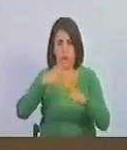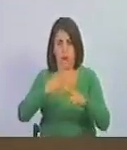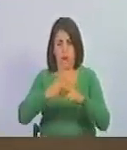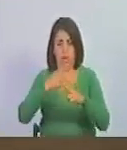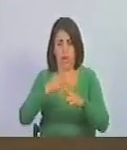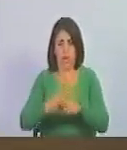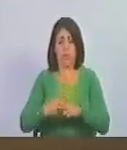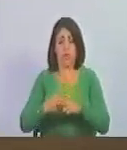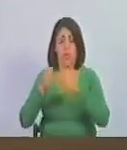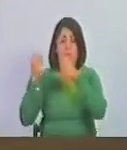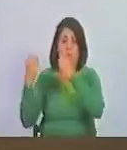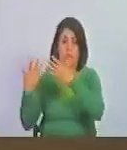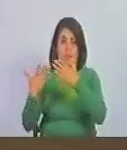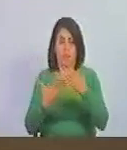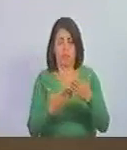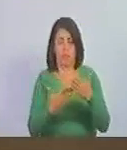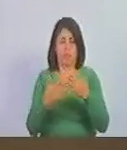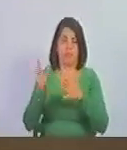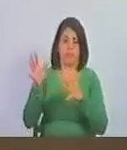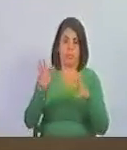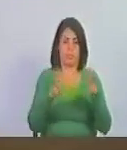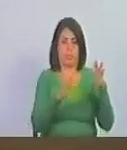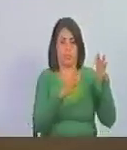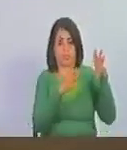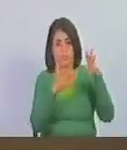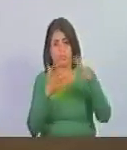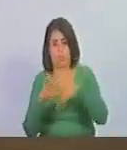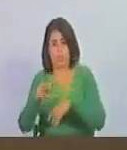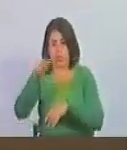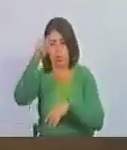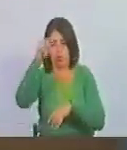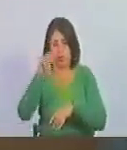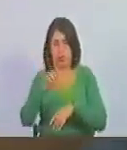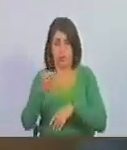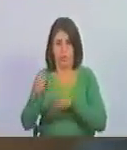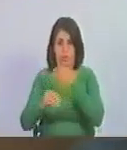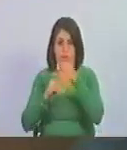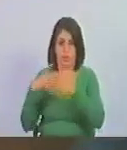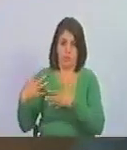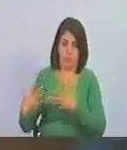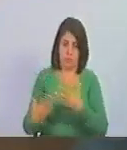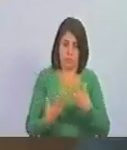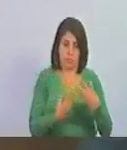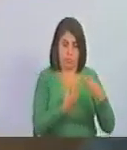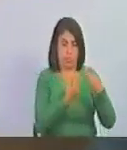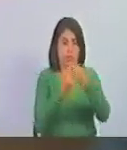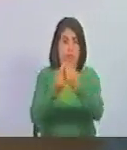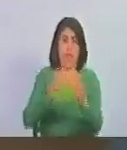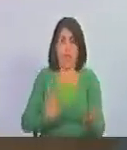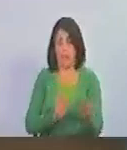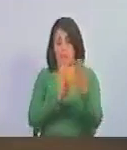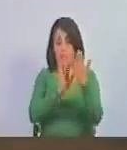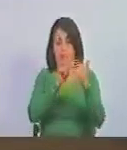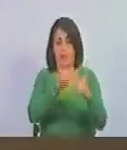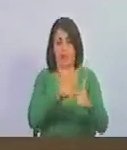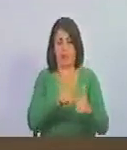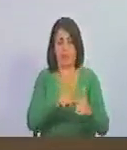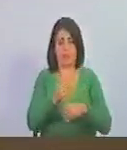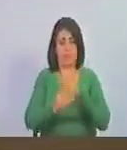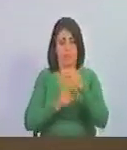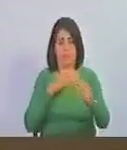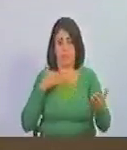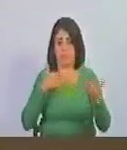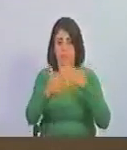en una bendición de vientos que venían del noreste llevaron hasta enfrentar en una ventaja